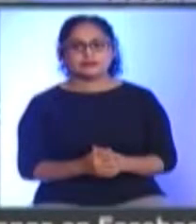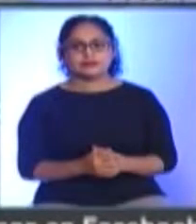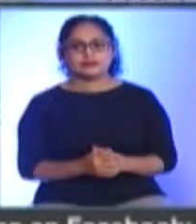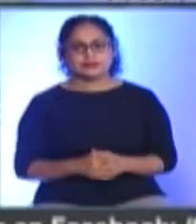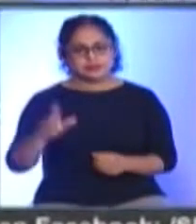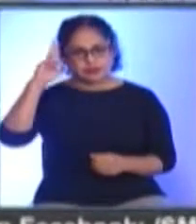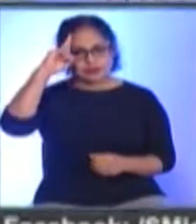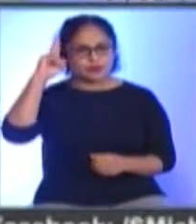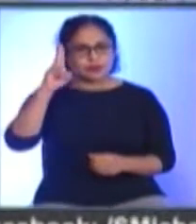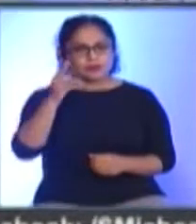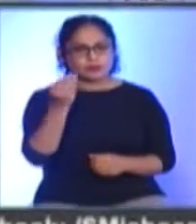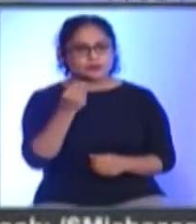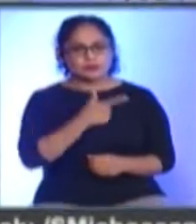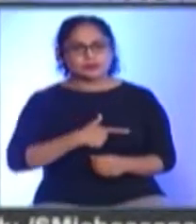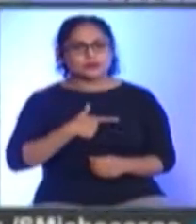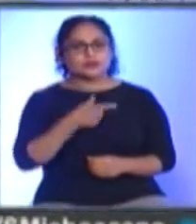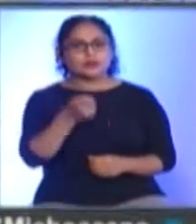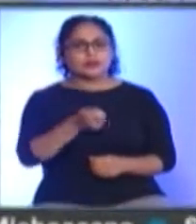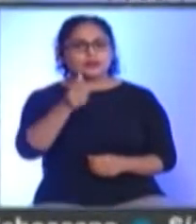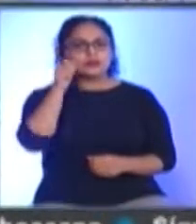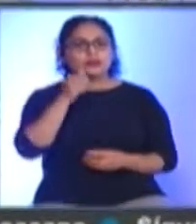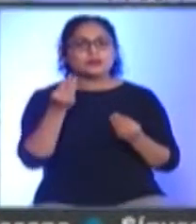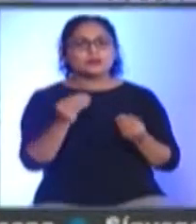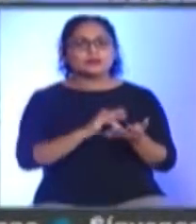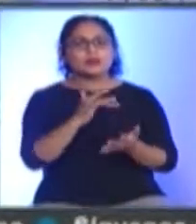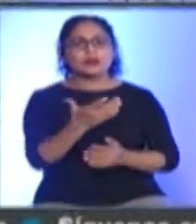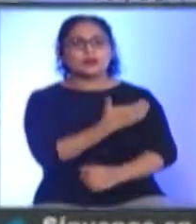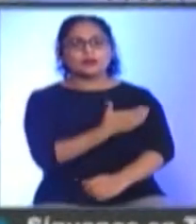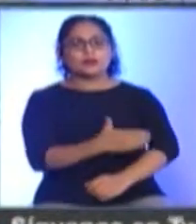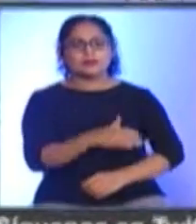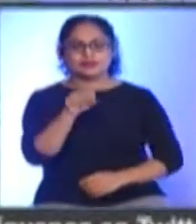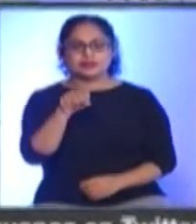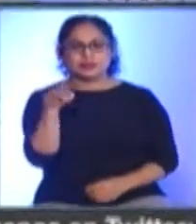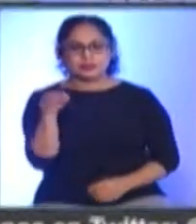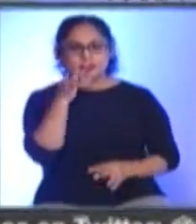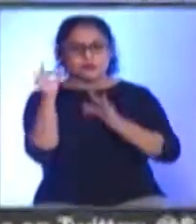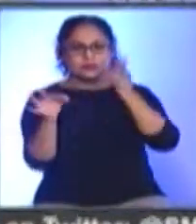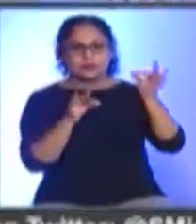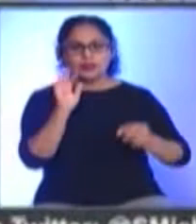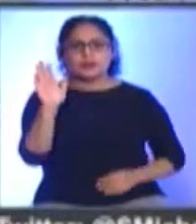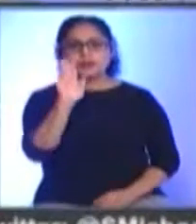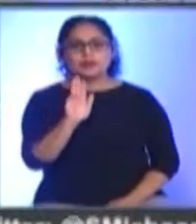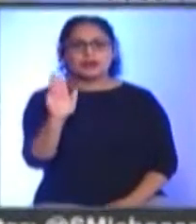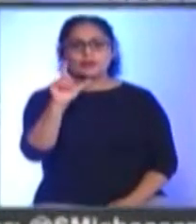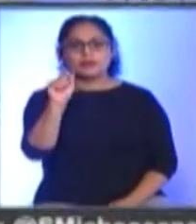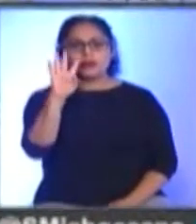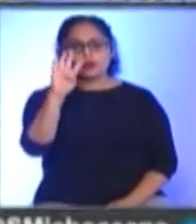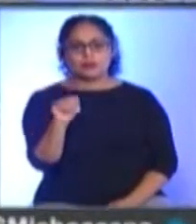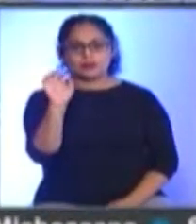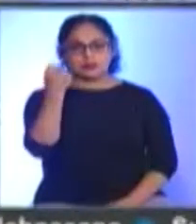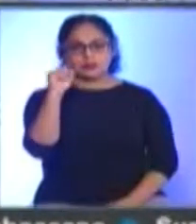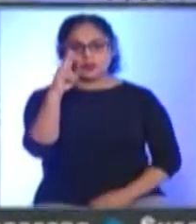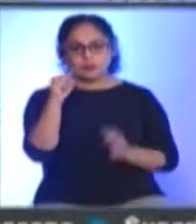Hola, ¿qué tal? Les saludo con el gusto de siempre Gracias por acompañarnos en SM Noticias Hoy miércoles 29 de septiembre